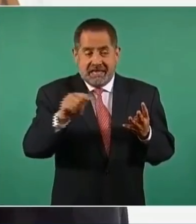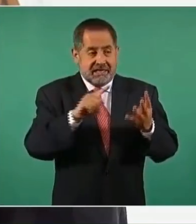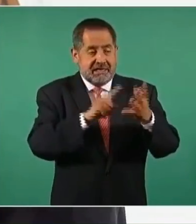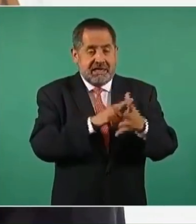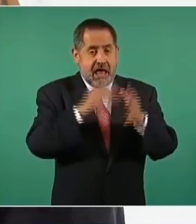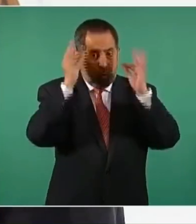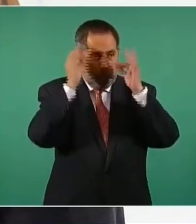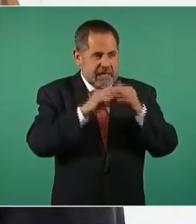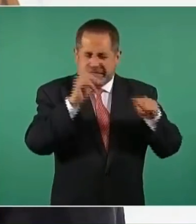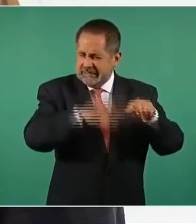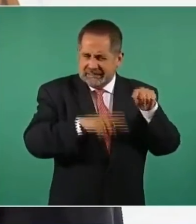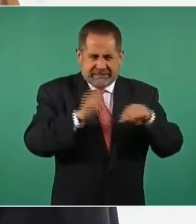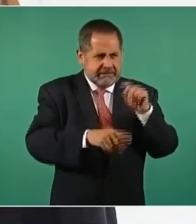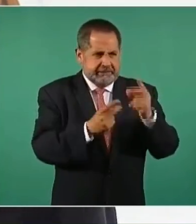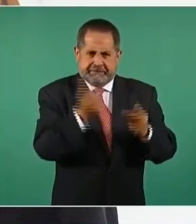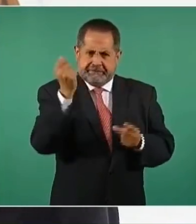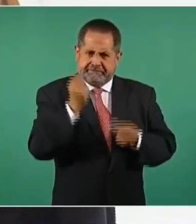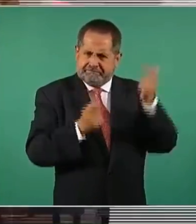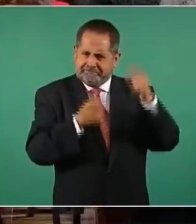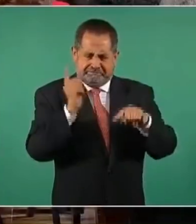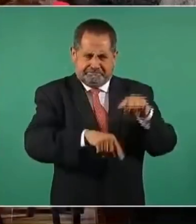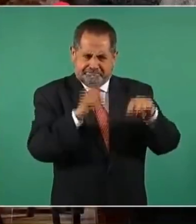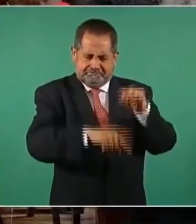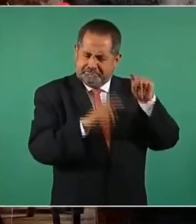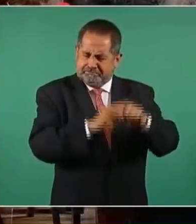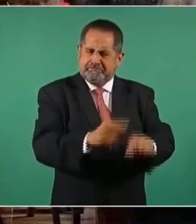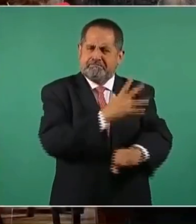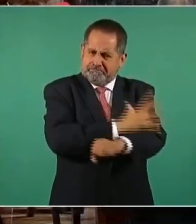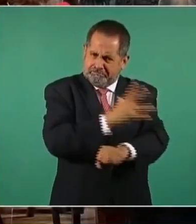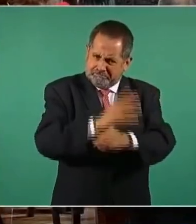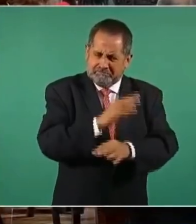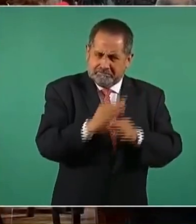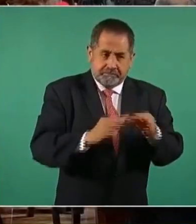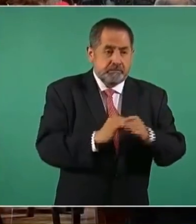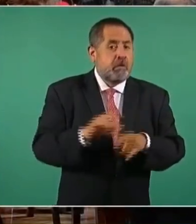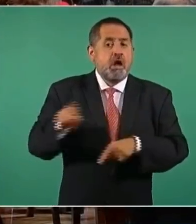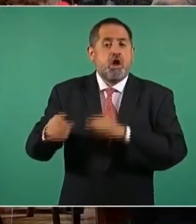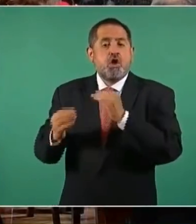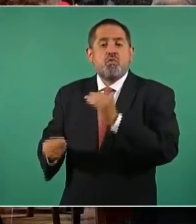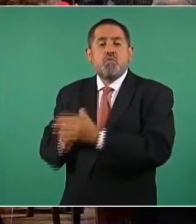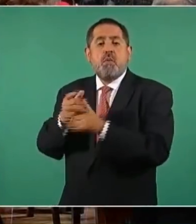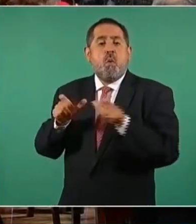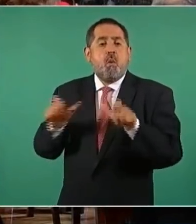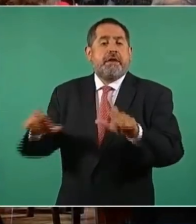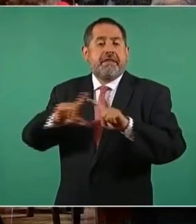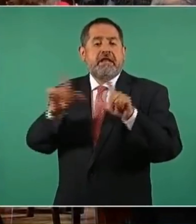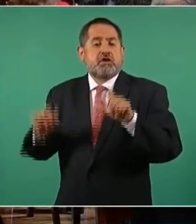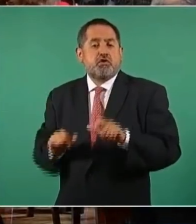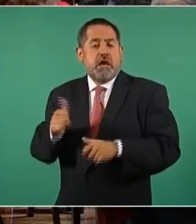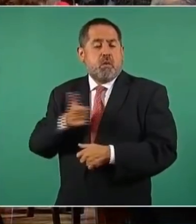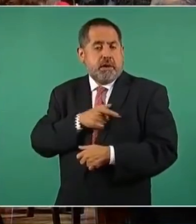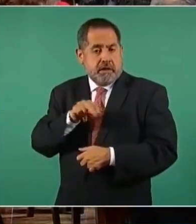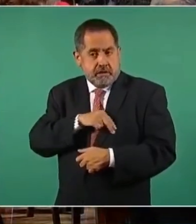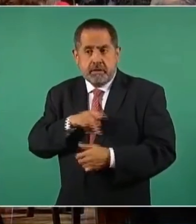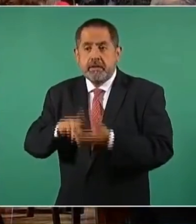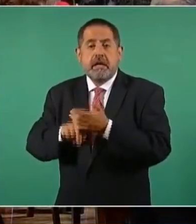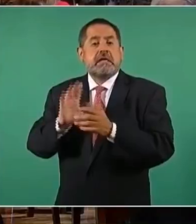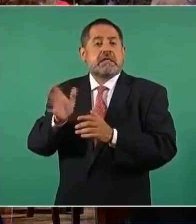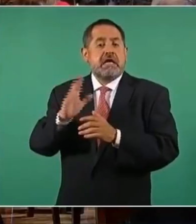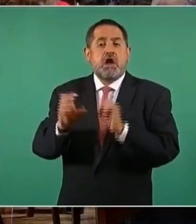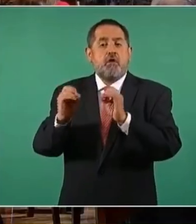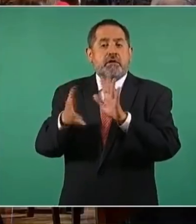las aduanas. Se creó la Guardia Nacional. Se han construido 189 cuarteles